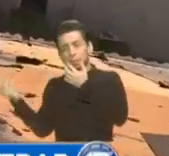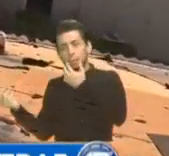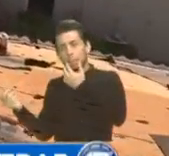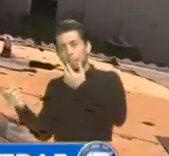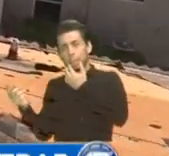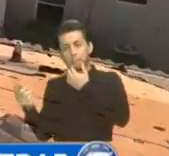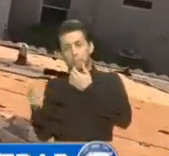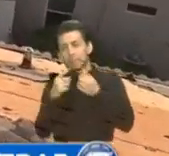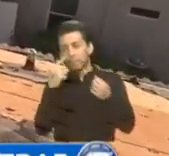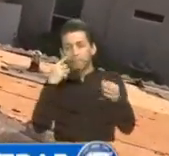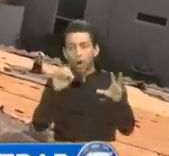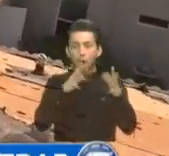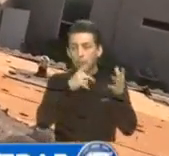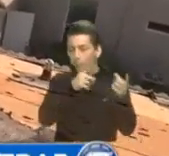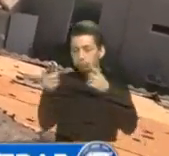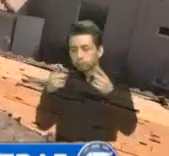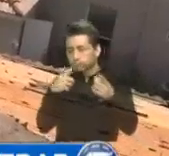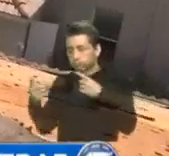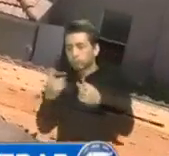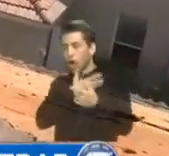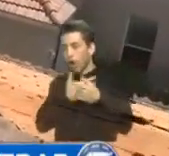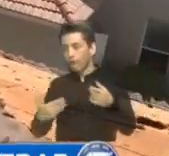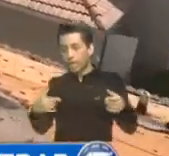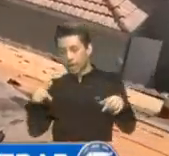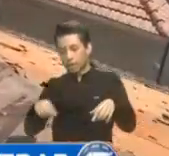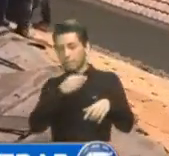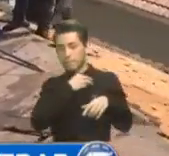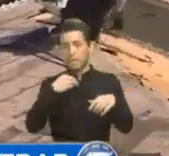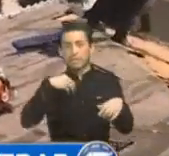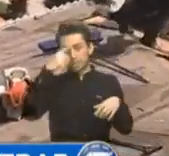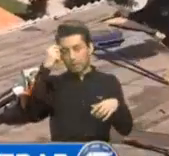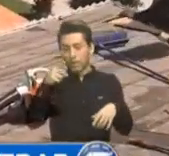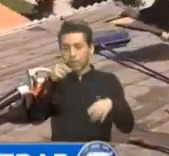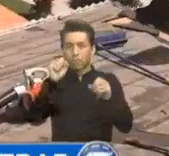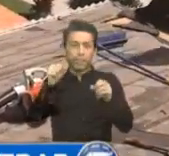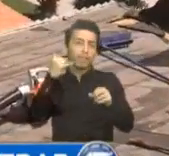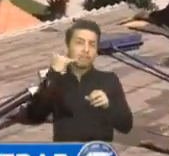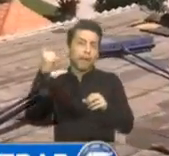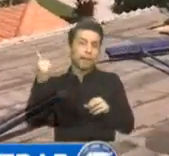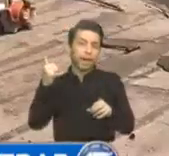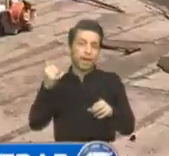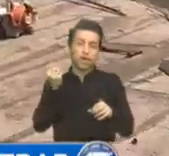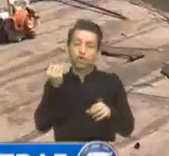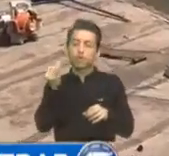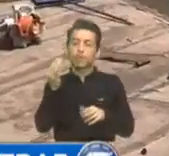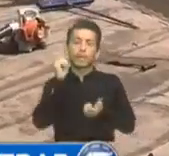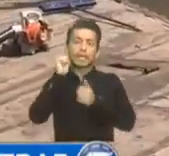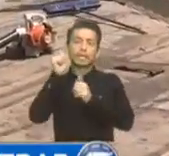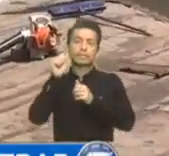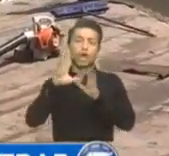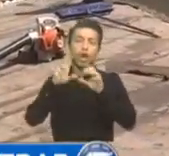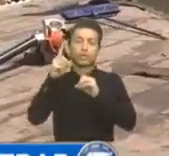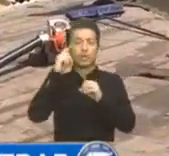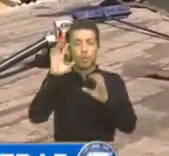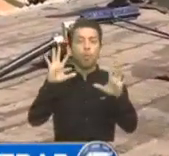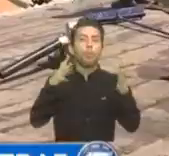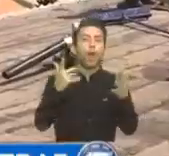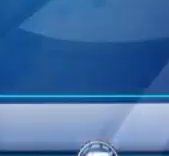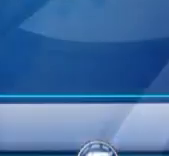primaria, como gobierno, es que se comunique con nosotros al 1511 para nosotros poder ir orientando hacia dónde pueden acercarse.